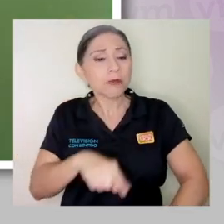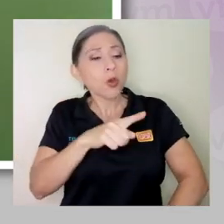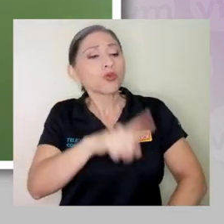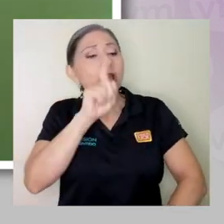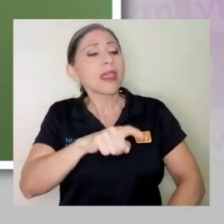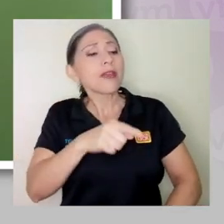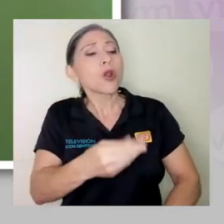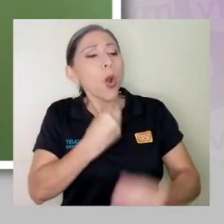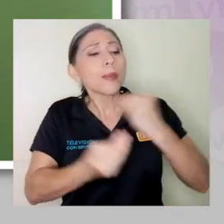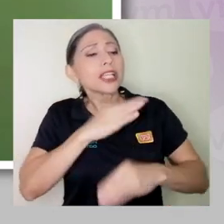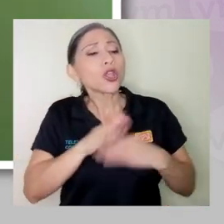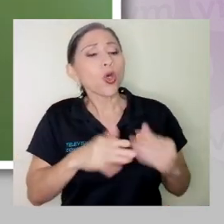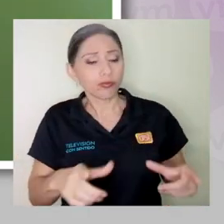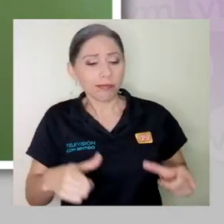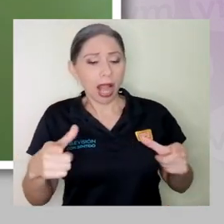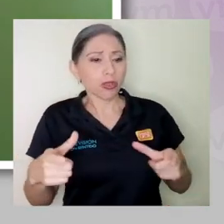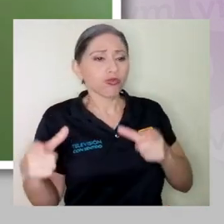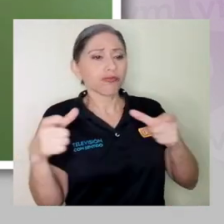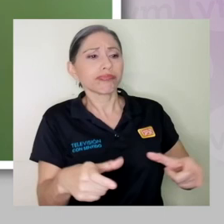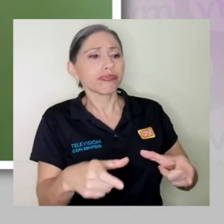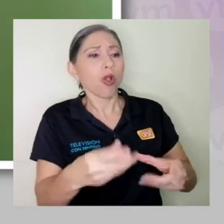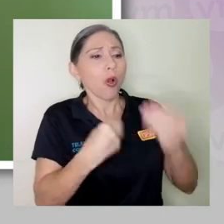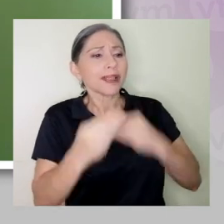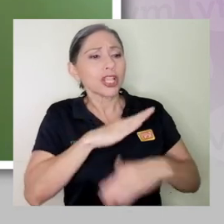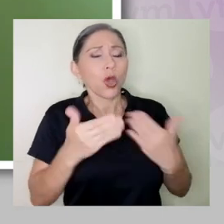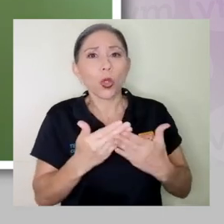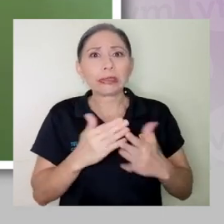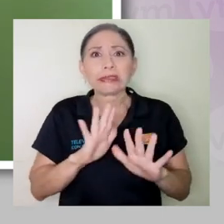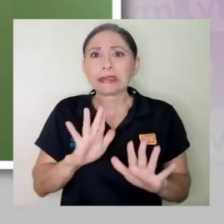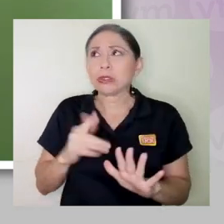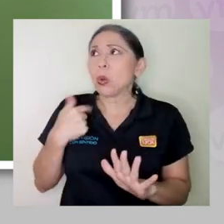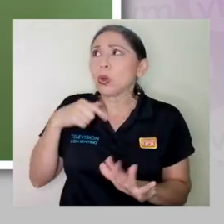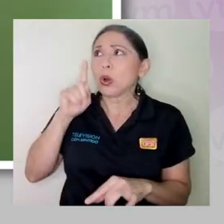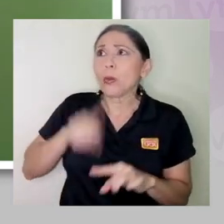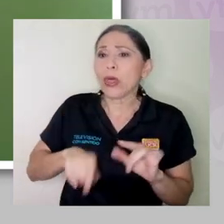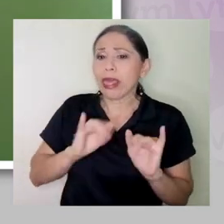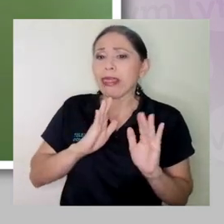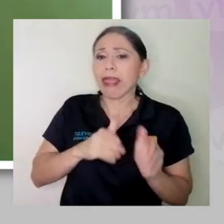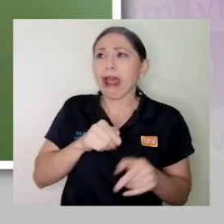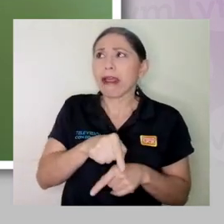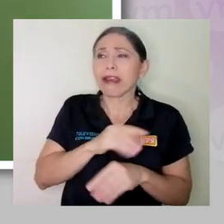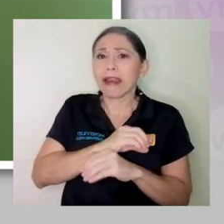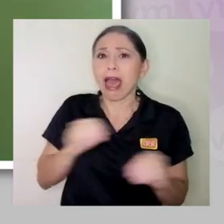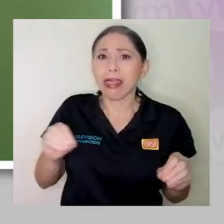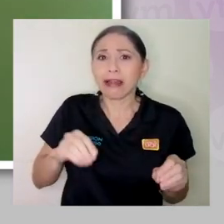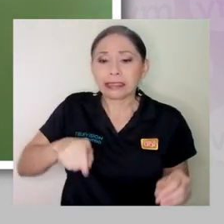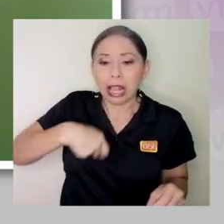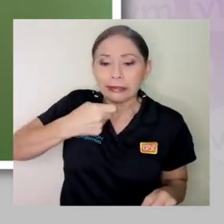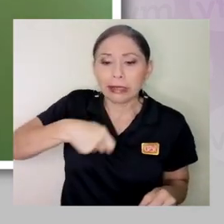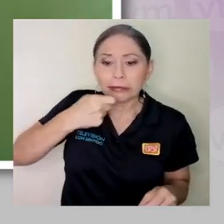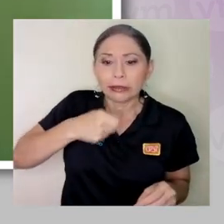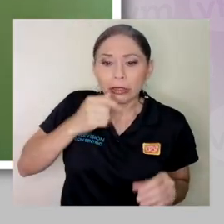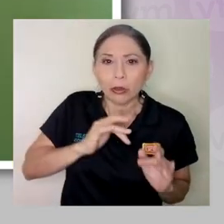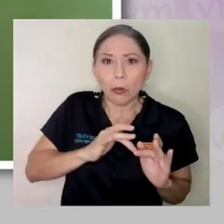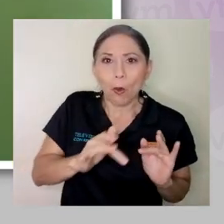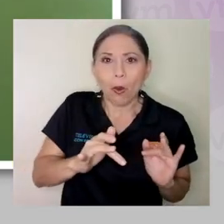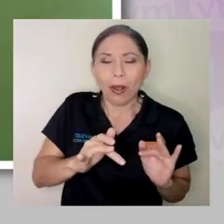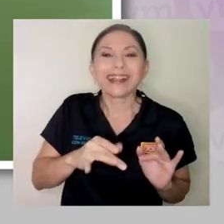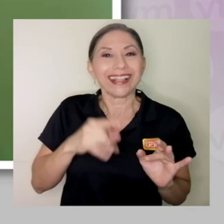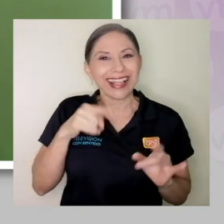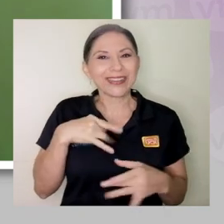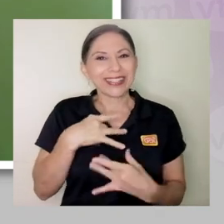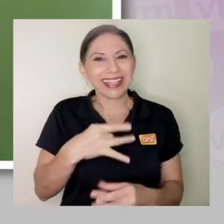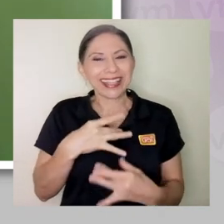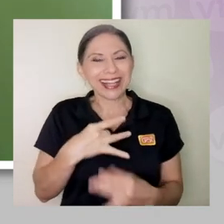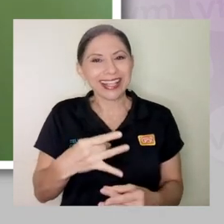uno antes le decían tiene que comerse todo lo que está en el plato, ¿verdad? Y no lo dejaban, Dios libre no dejar algo en el plato. Eso